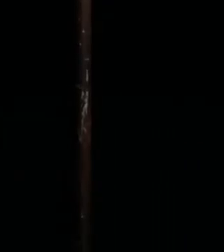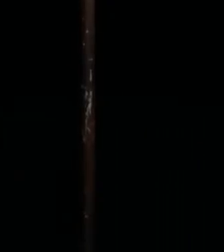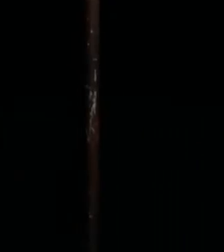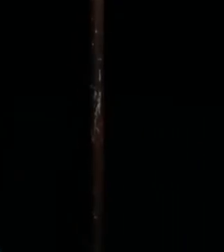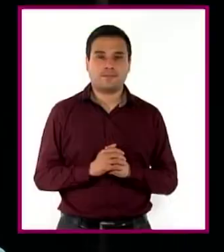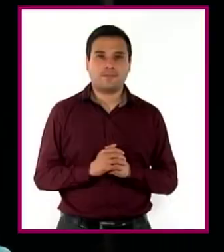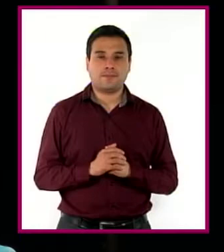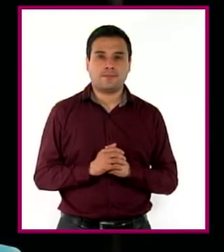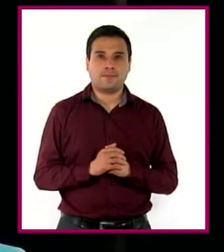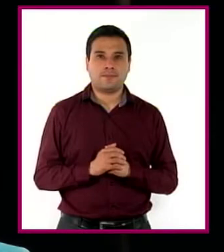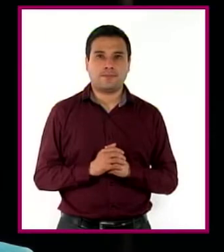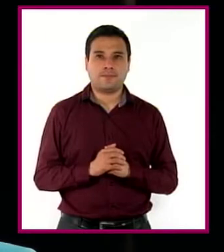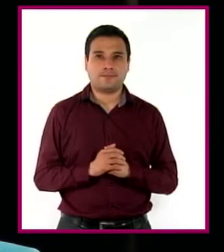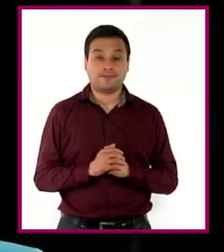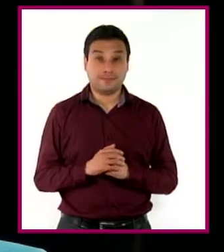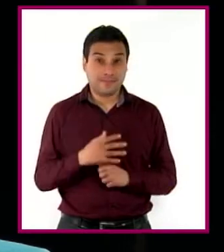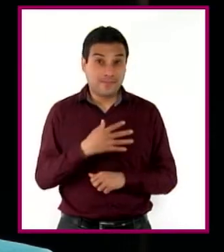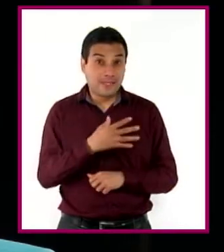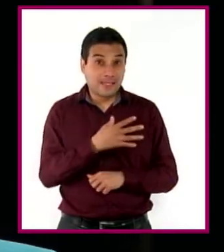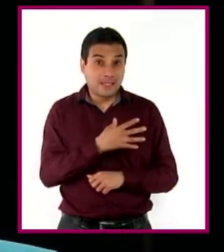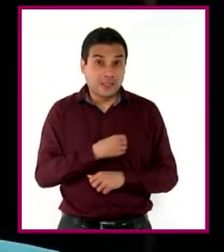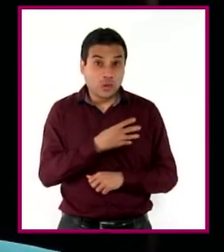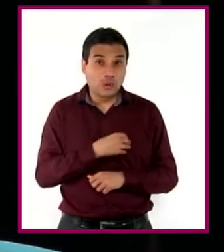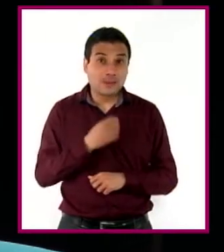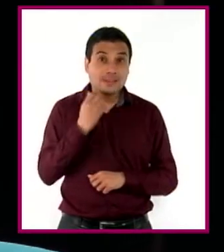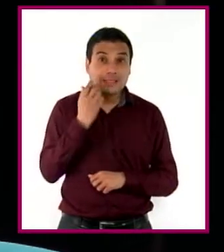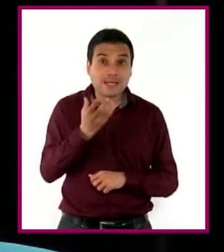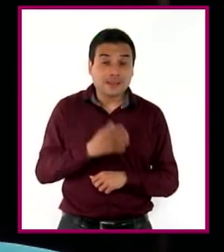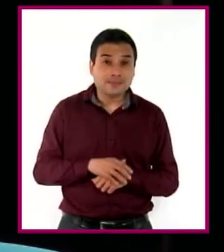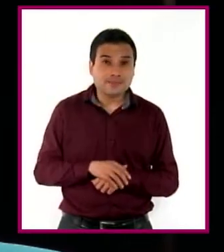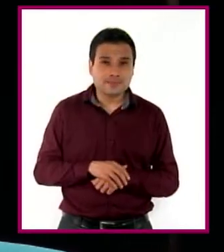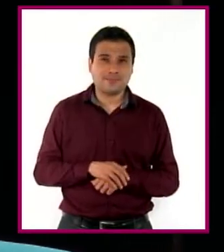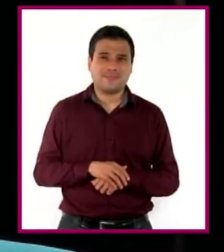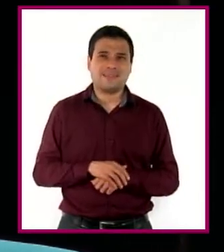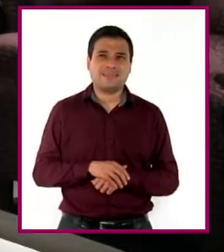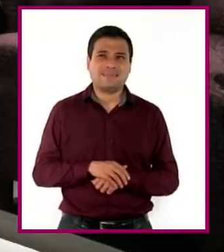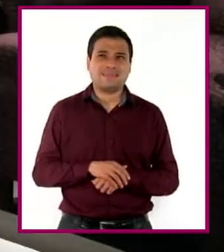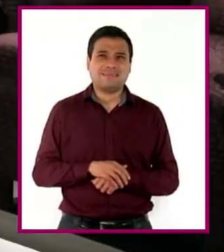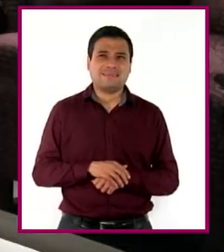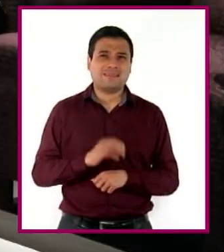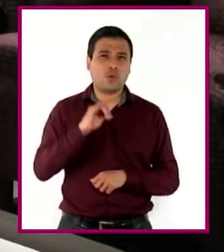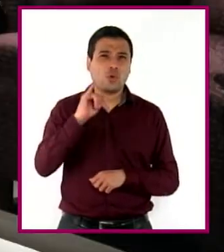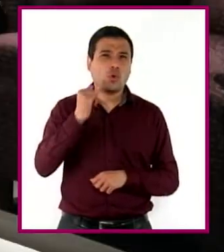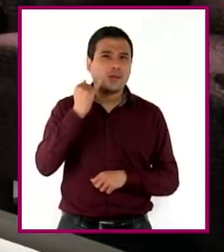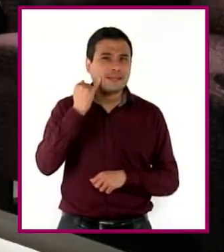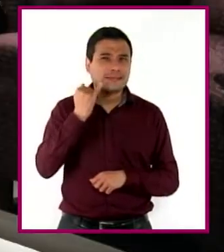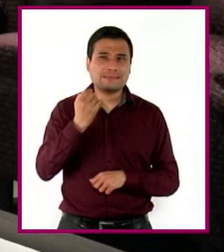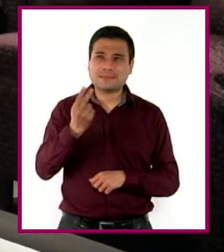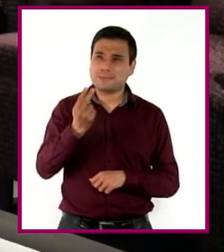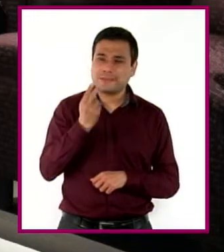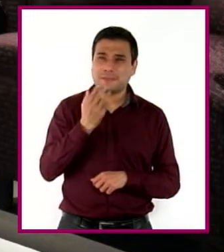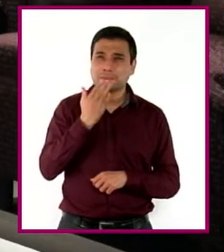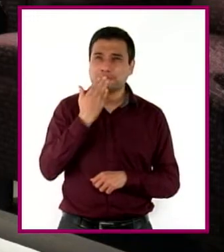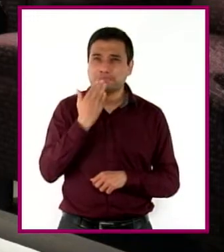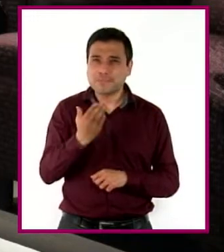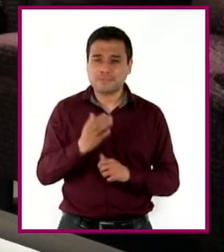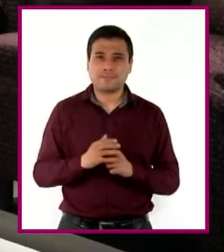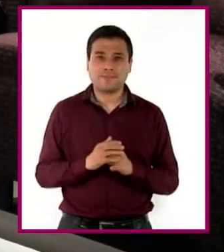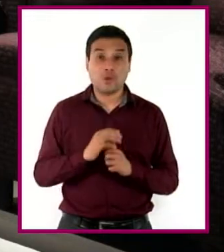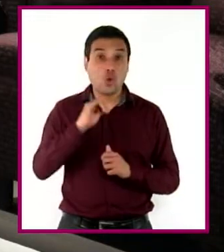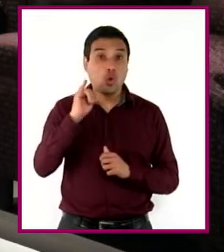Lo único que el hijo mayor quiere es que Jorge le dé su aprobación. Jorge, por otro lado,